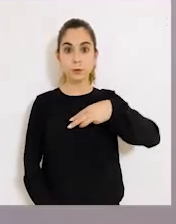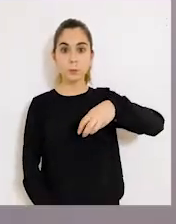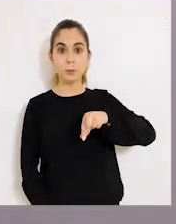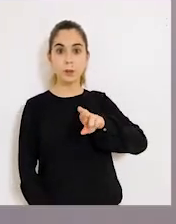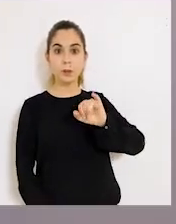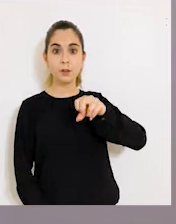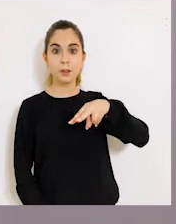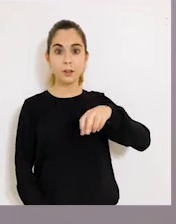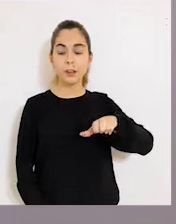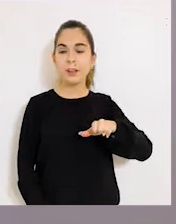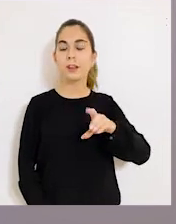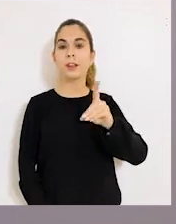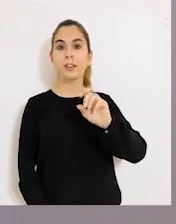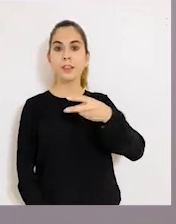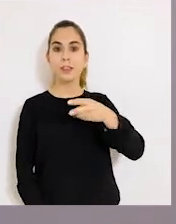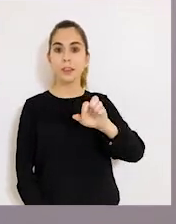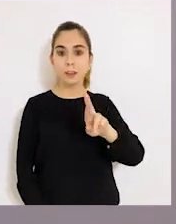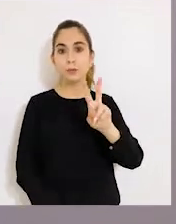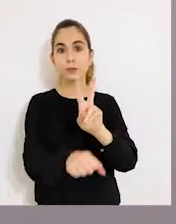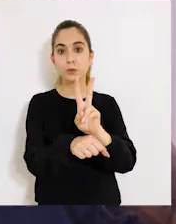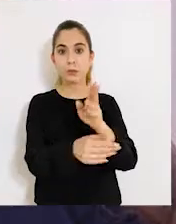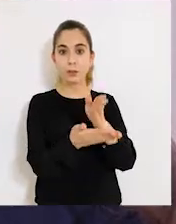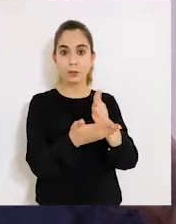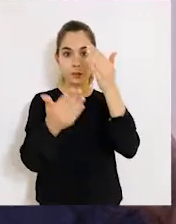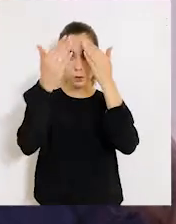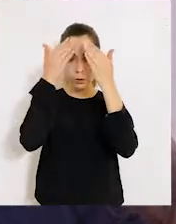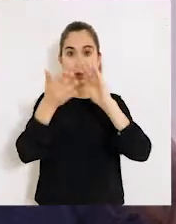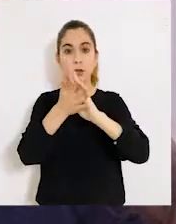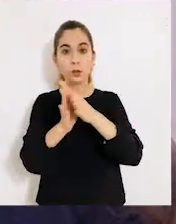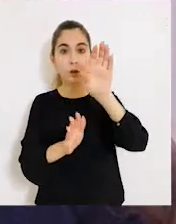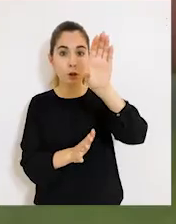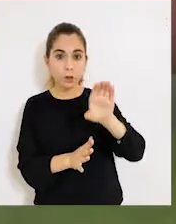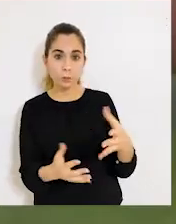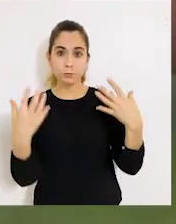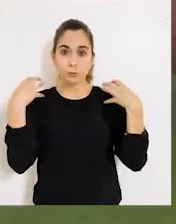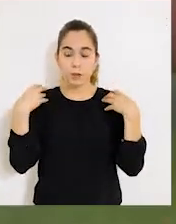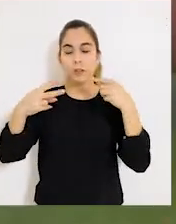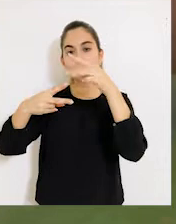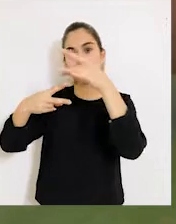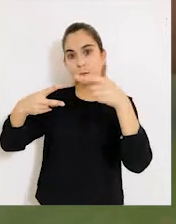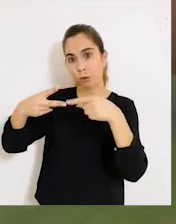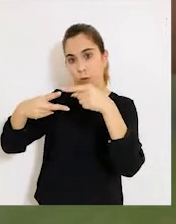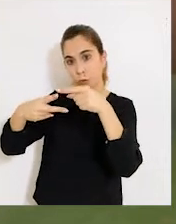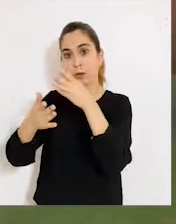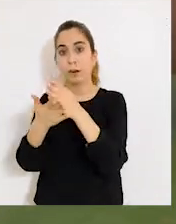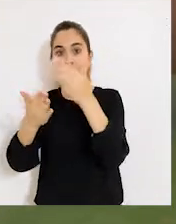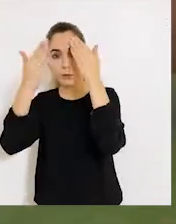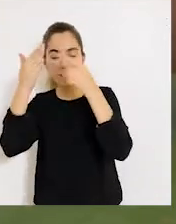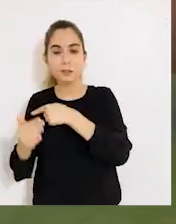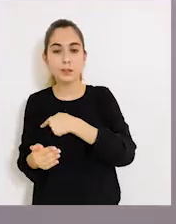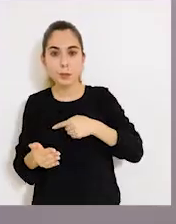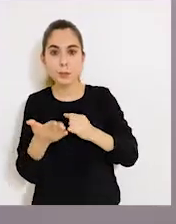Soy Mariana Elgrey, profesora de la Escuela de Psicología. De todos los cursos que he visto elegimos dos. Uno de la Escuela de Psicología, que se llama